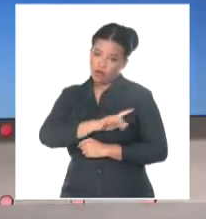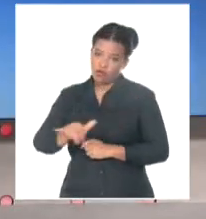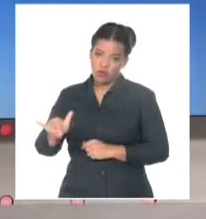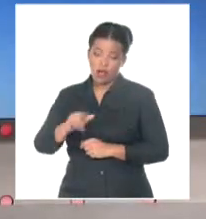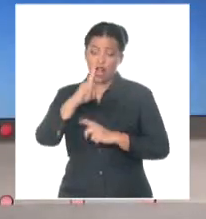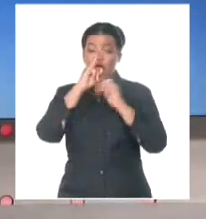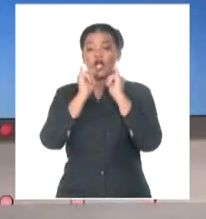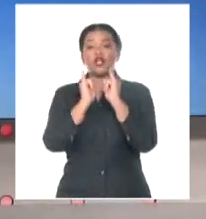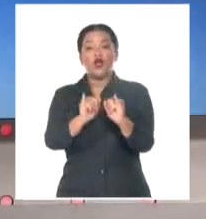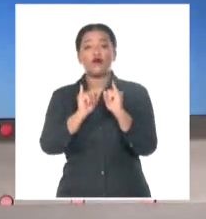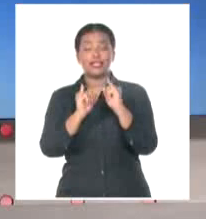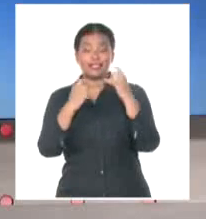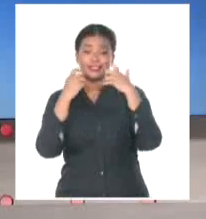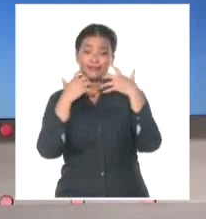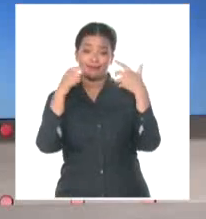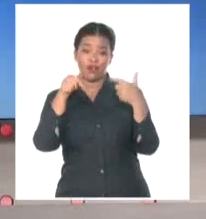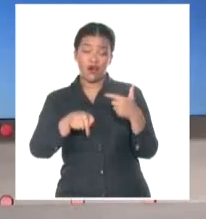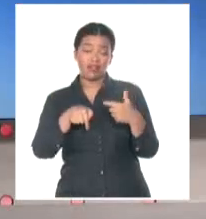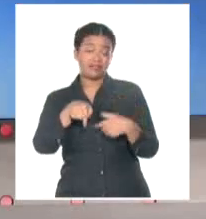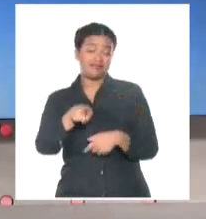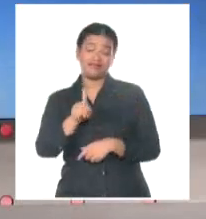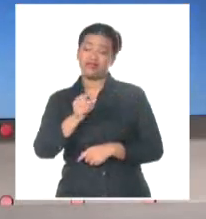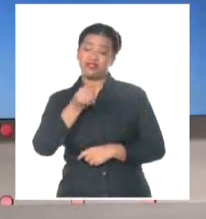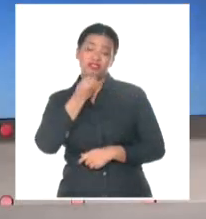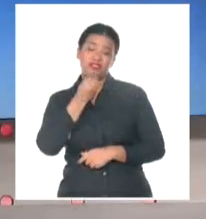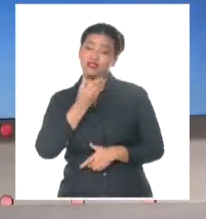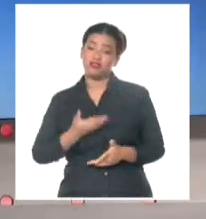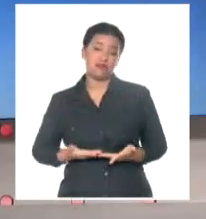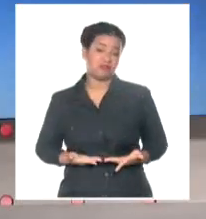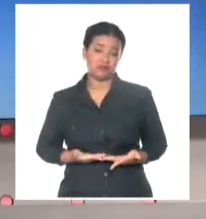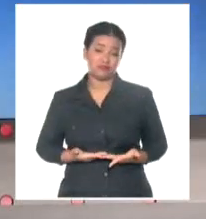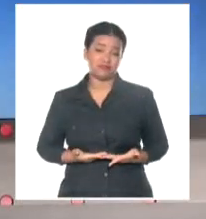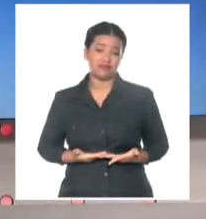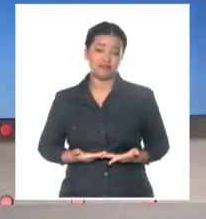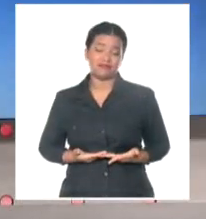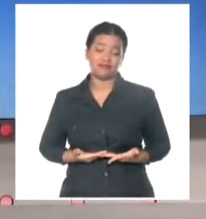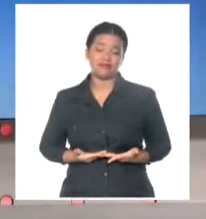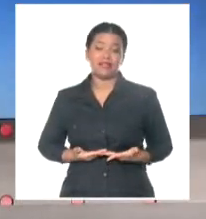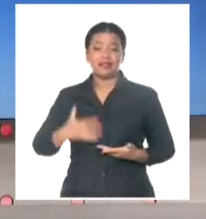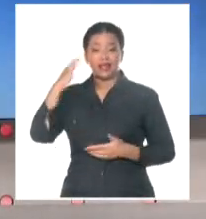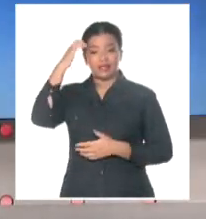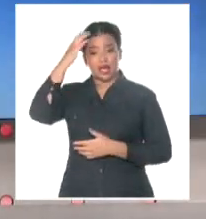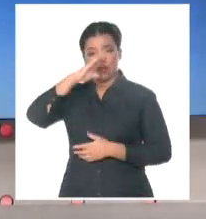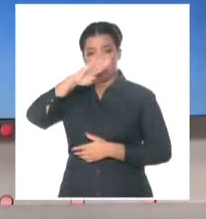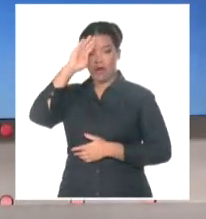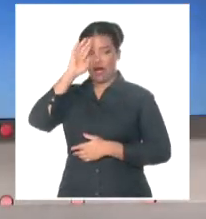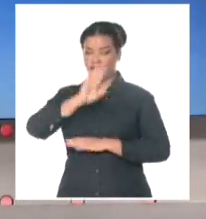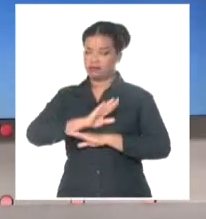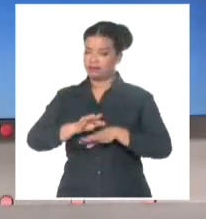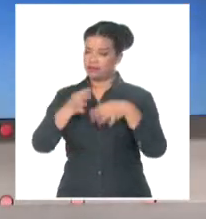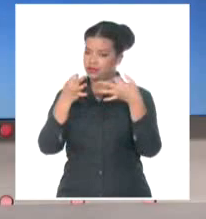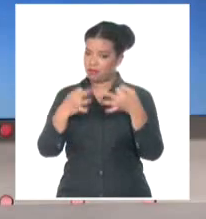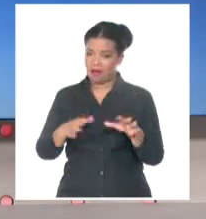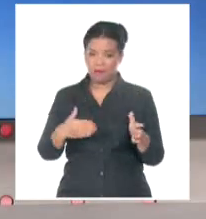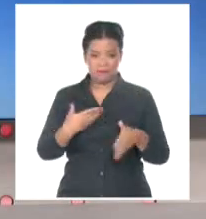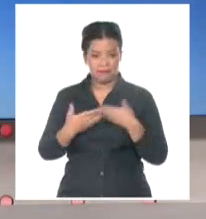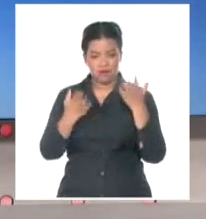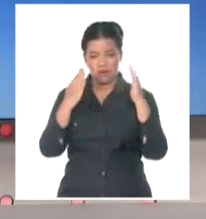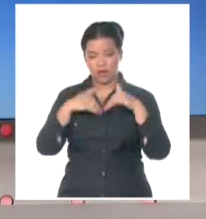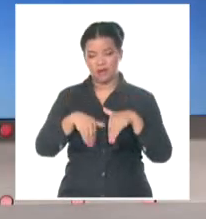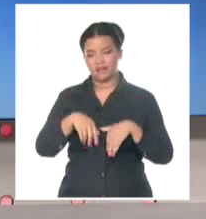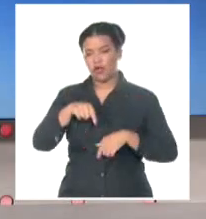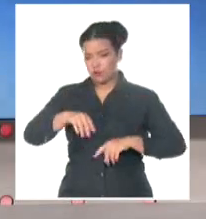noticia de hoy es que eso no va a ocurrir. Esa es la realidad. Esta mañana me dijo un importante profesor.